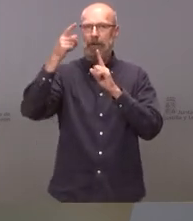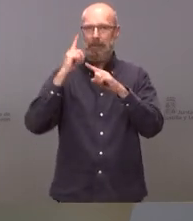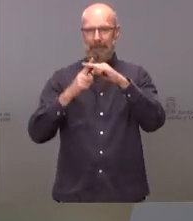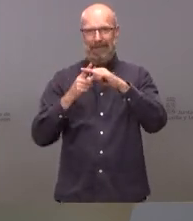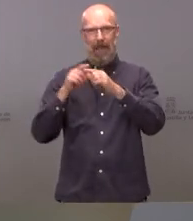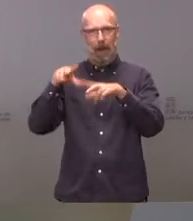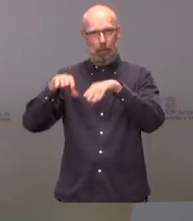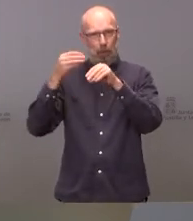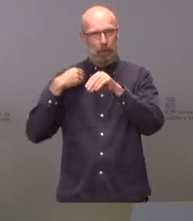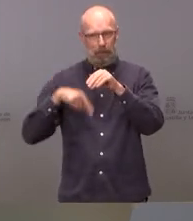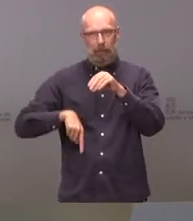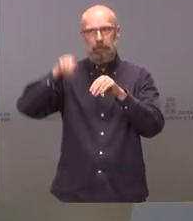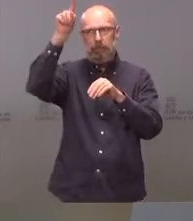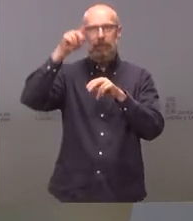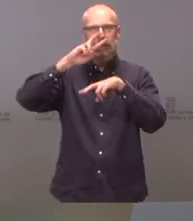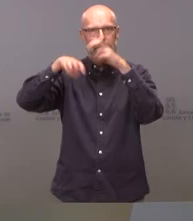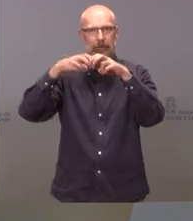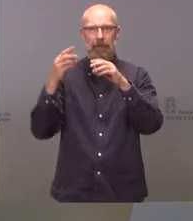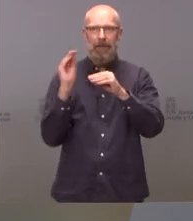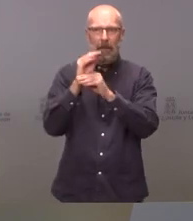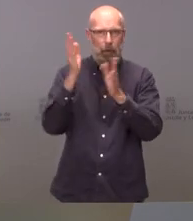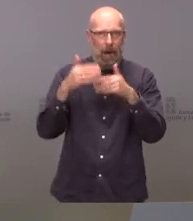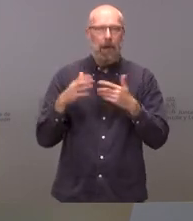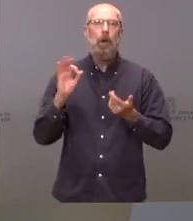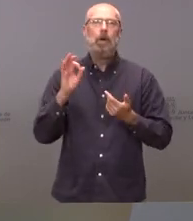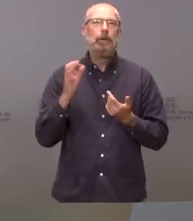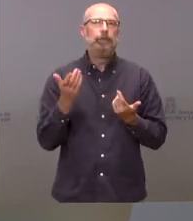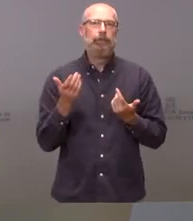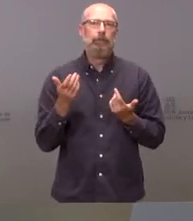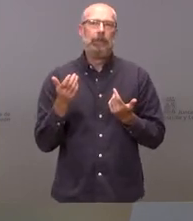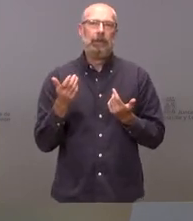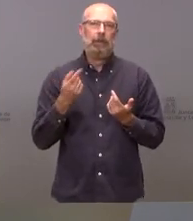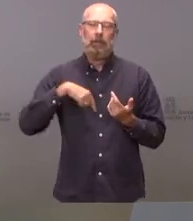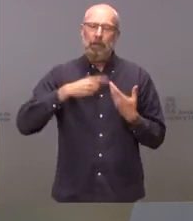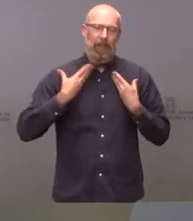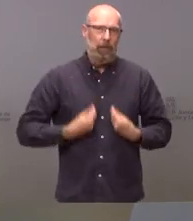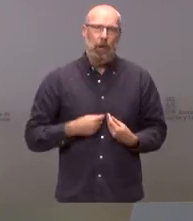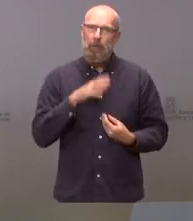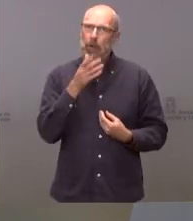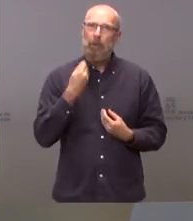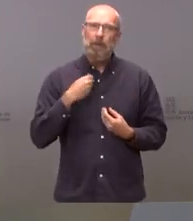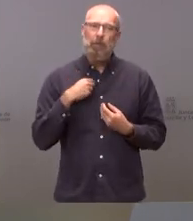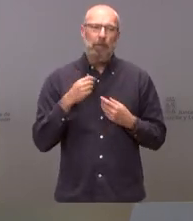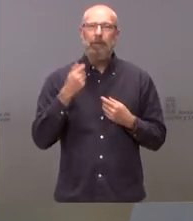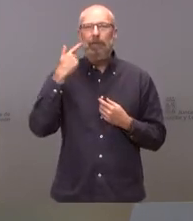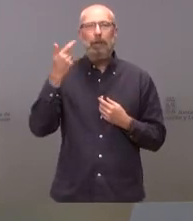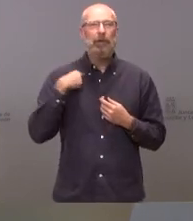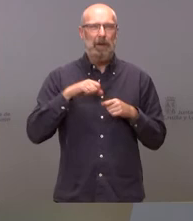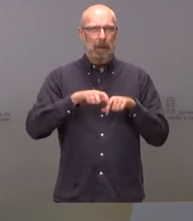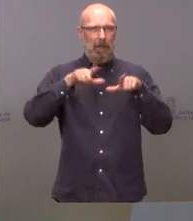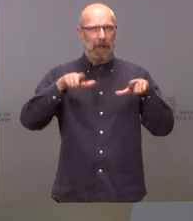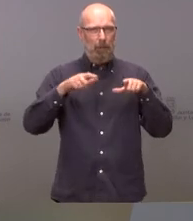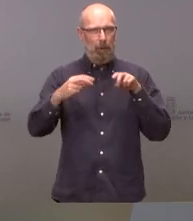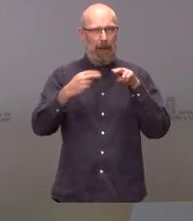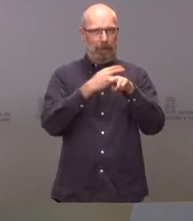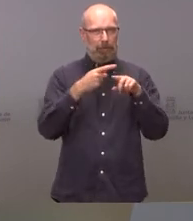cuando ha sido reclamado de forma muy insistente y seguimos también decepcionados porque la famosa plataforma de torneros que siempre se defendió